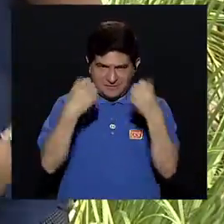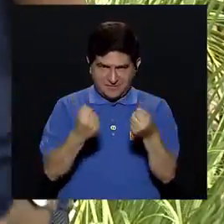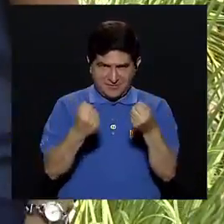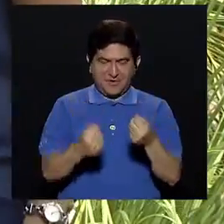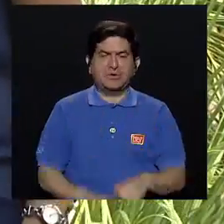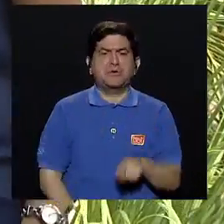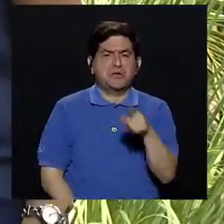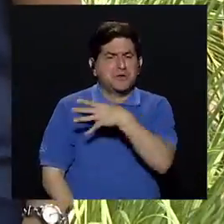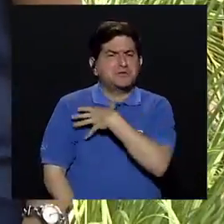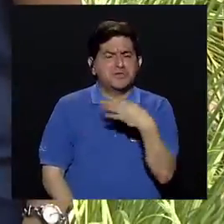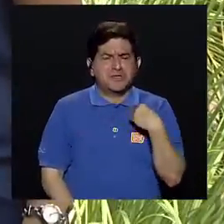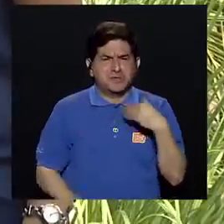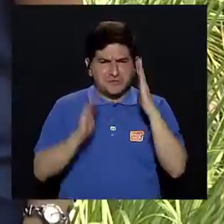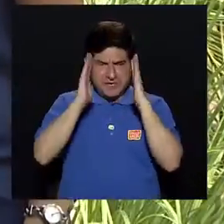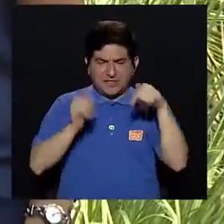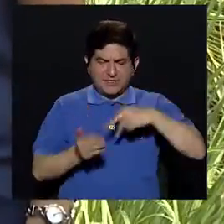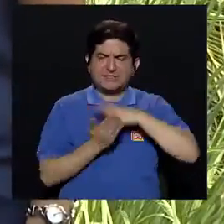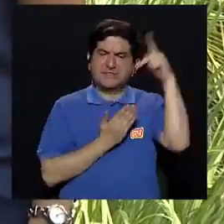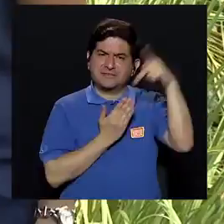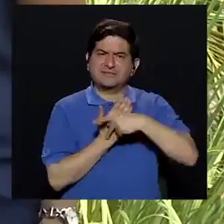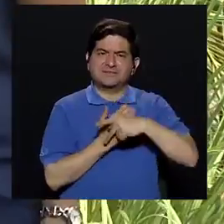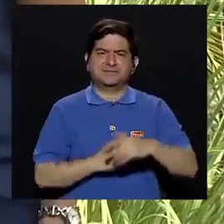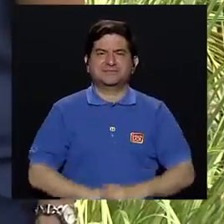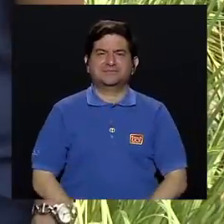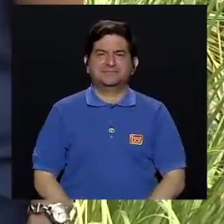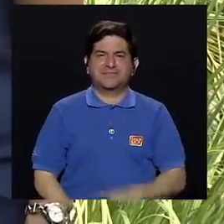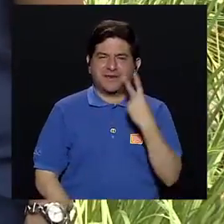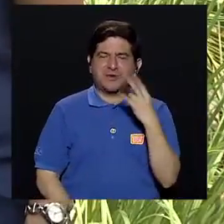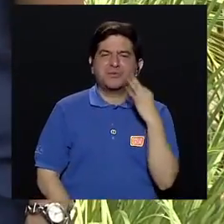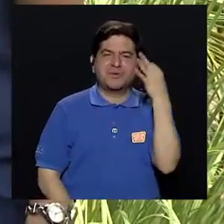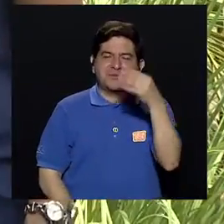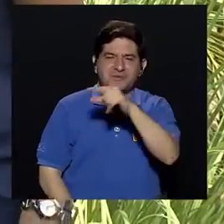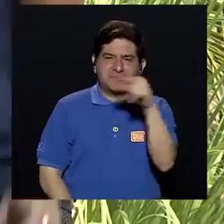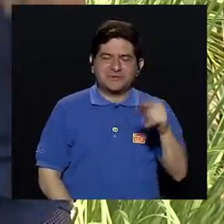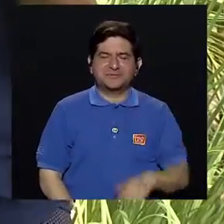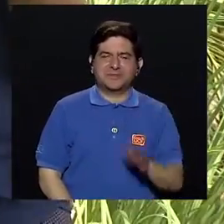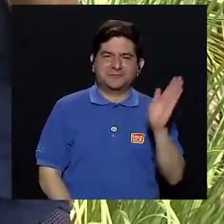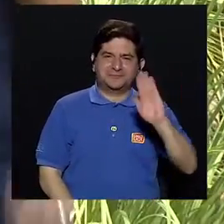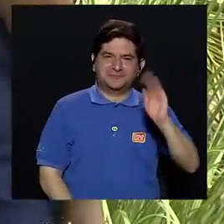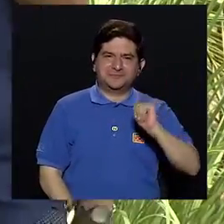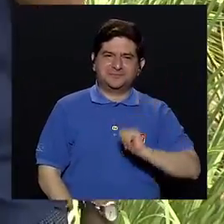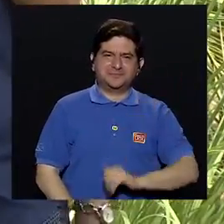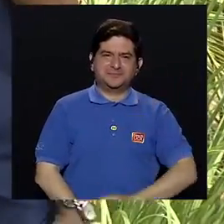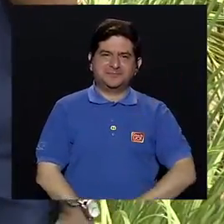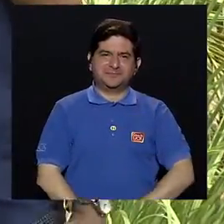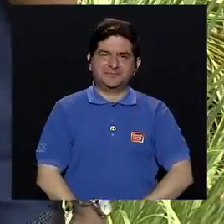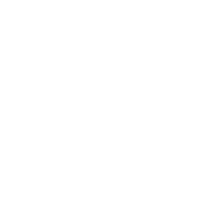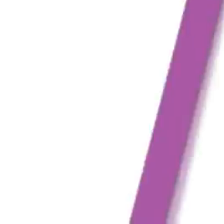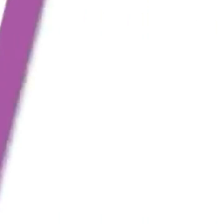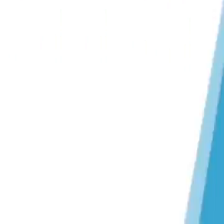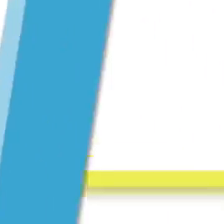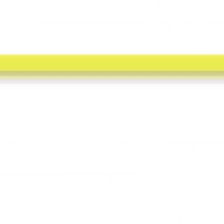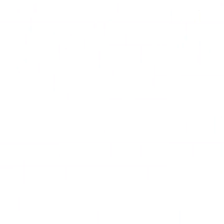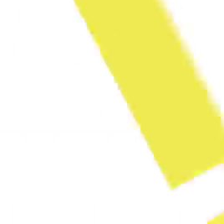relacionados con la salud y que les gustaría que tratemos en nuestros programas hasta la próxima nos vemos luego